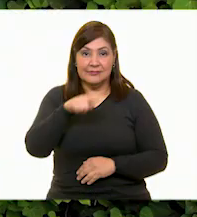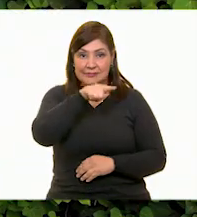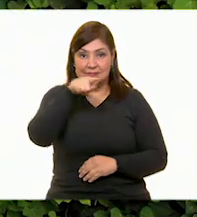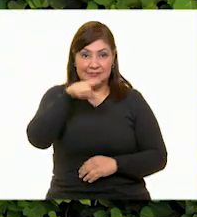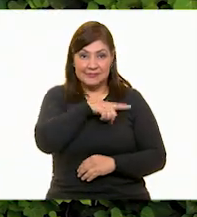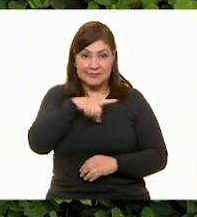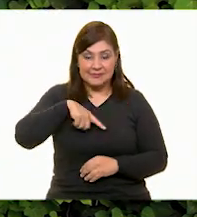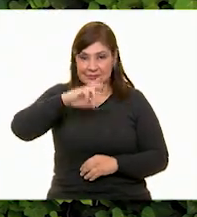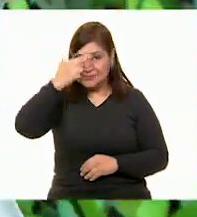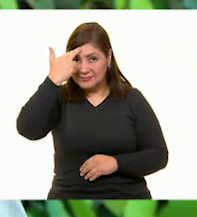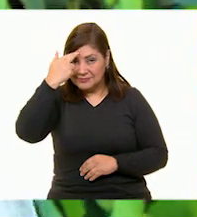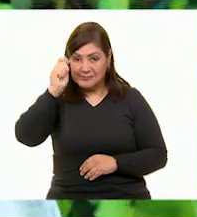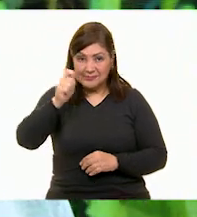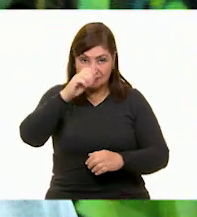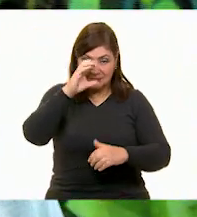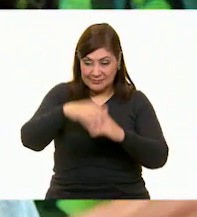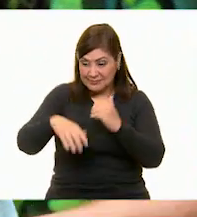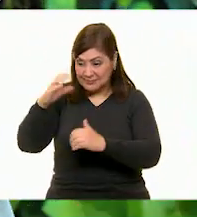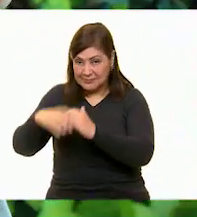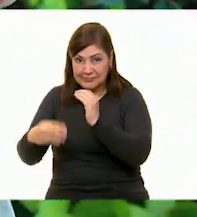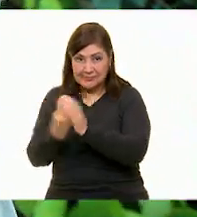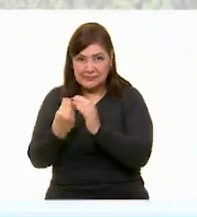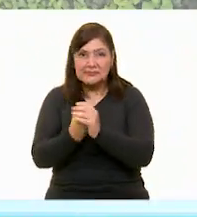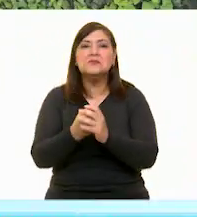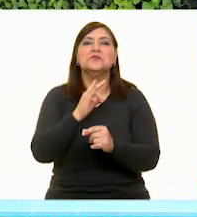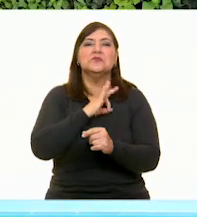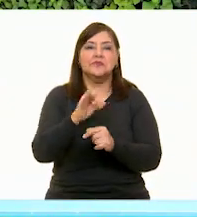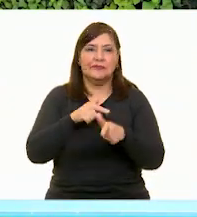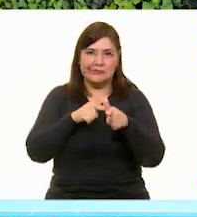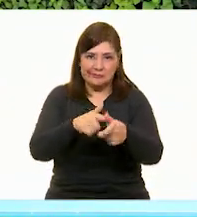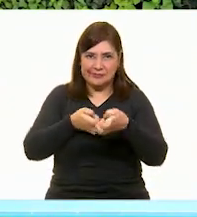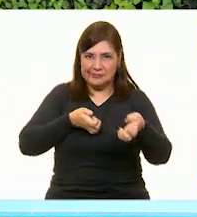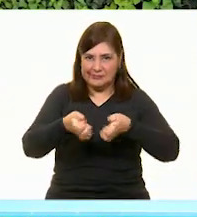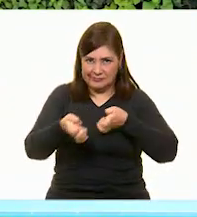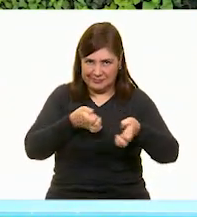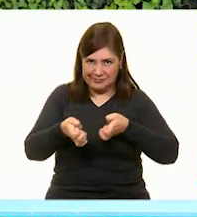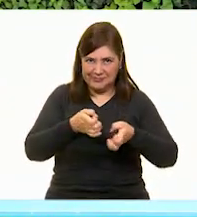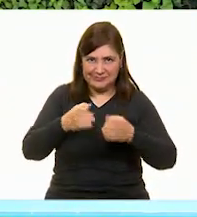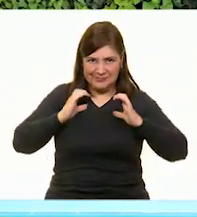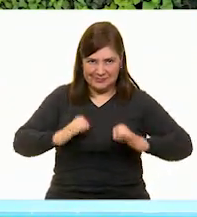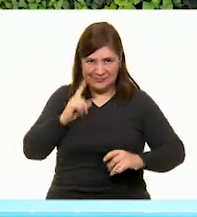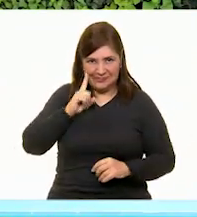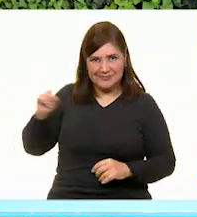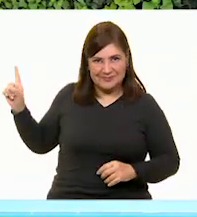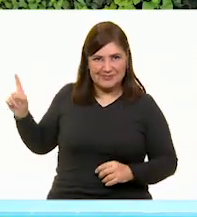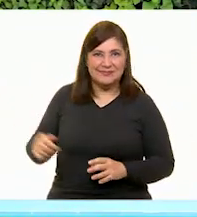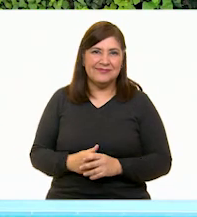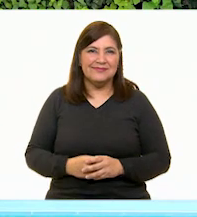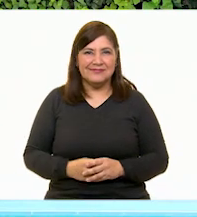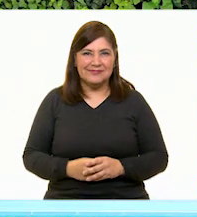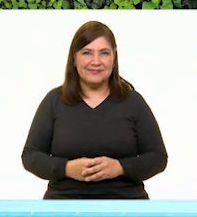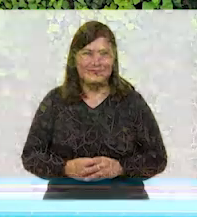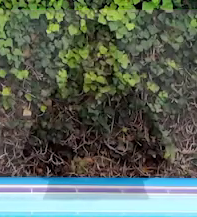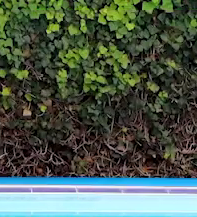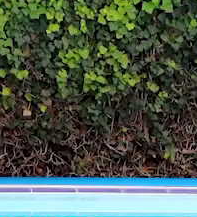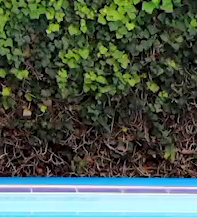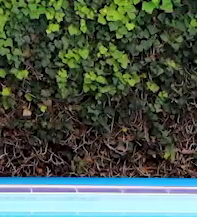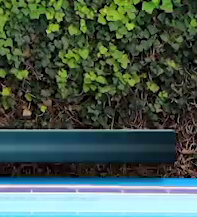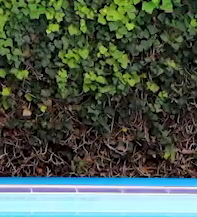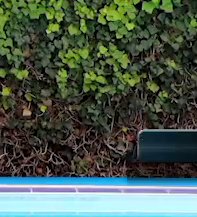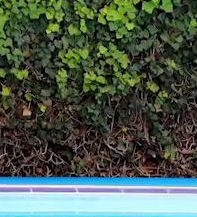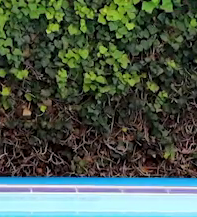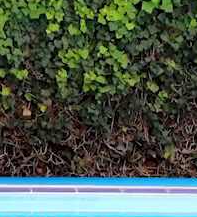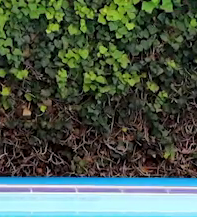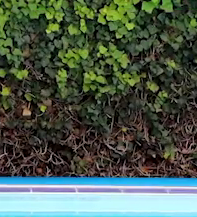recuerda, entre clase y clase, activa tu cuerpo vamos a trabajar un ejercicio de coordinación que se llama caperuza vamos a levantar nuestra